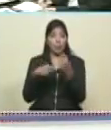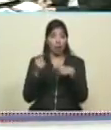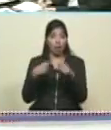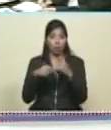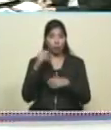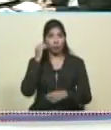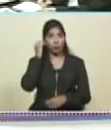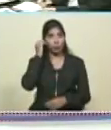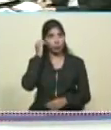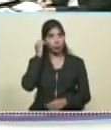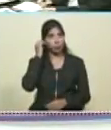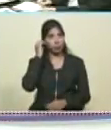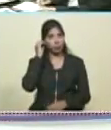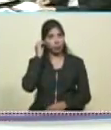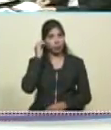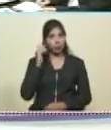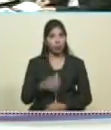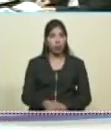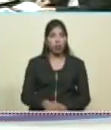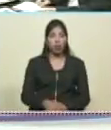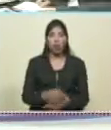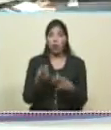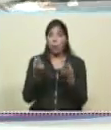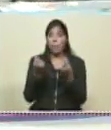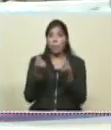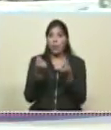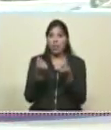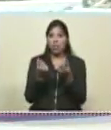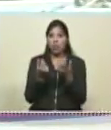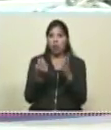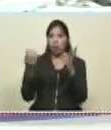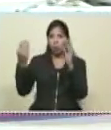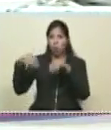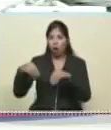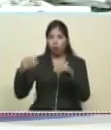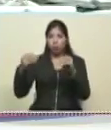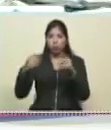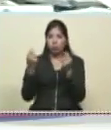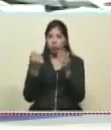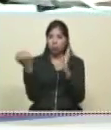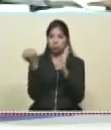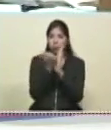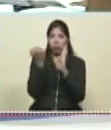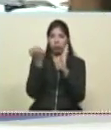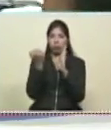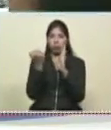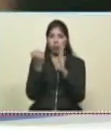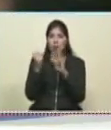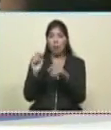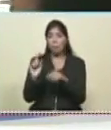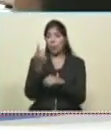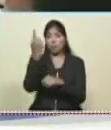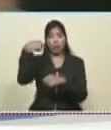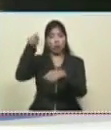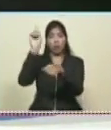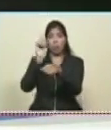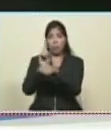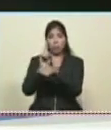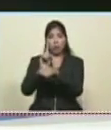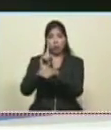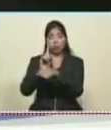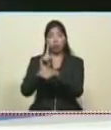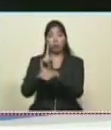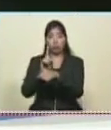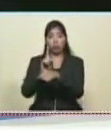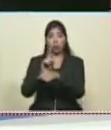de búsqueda de mejores precios para el petróleo, para el principal energético del mundo. El 20